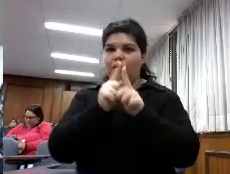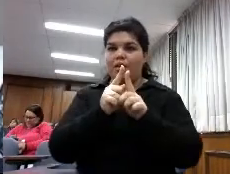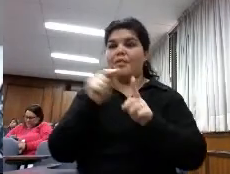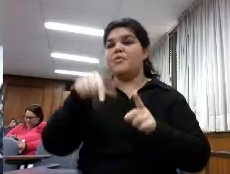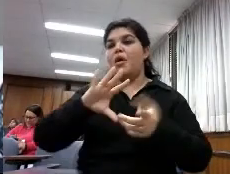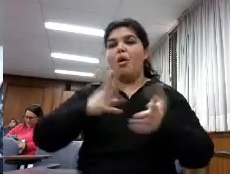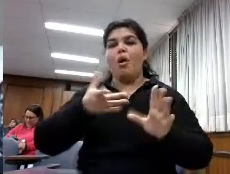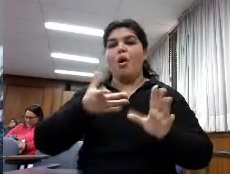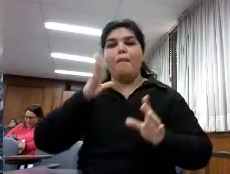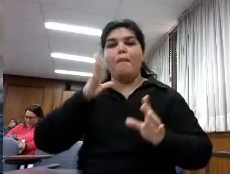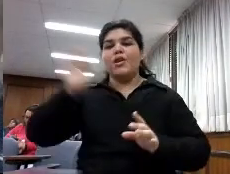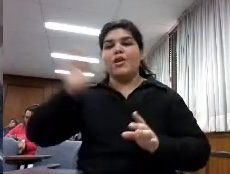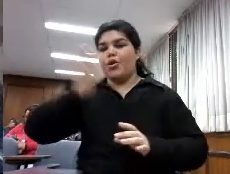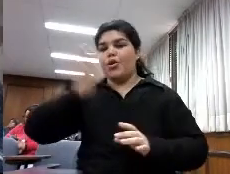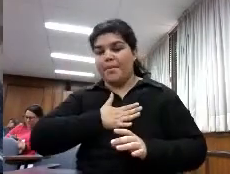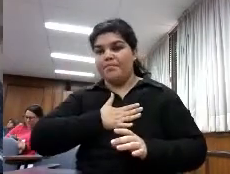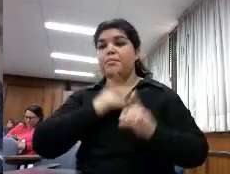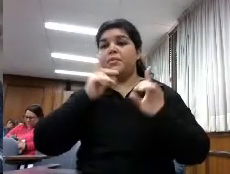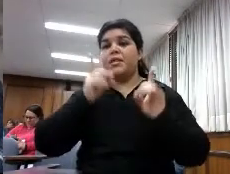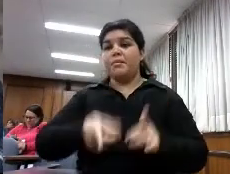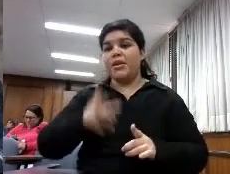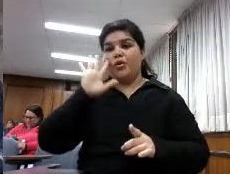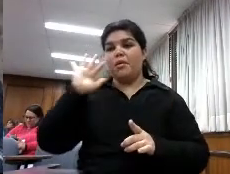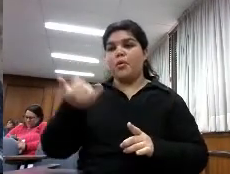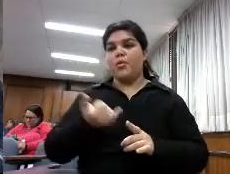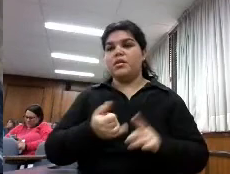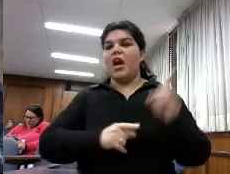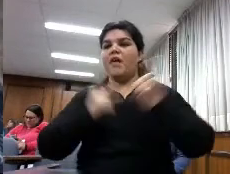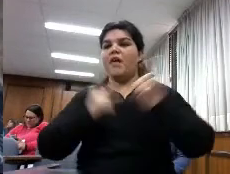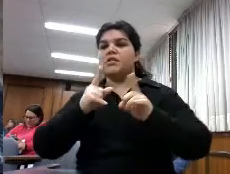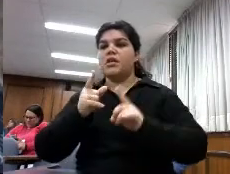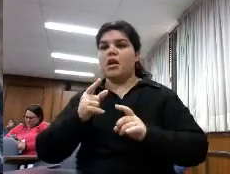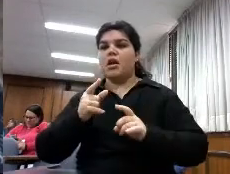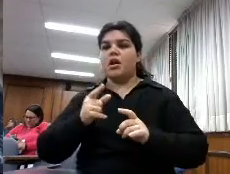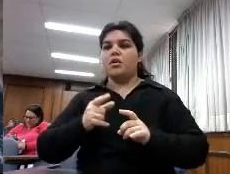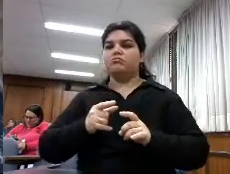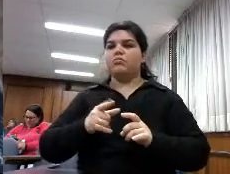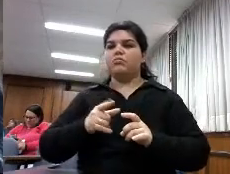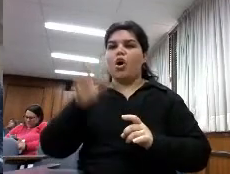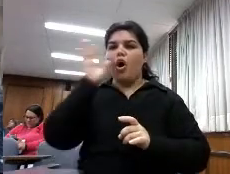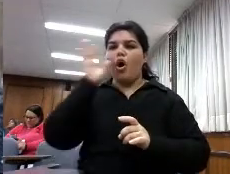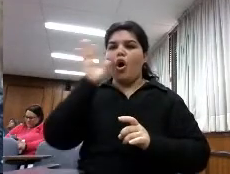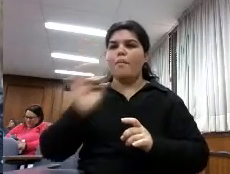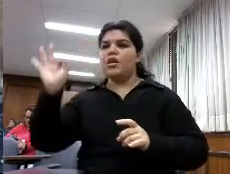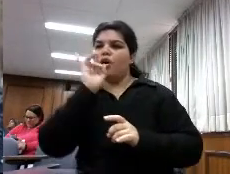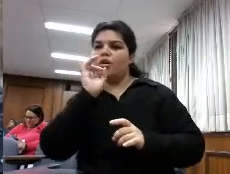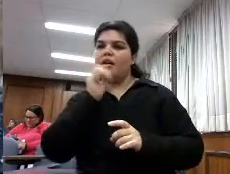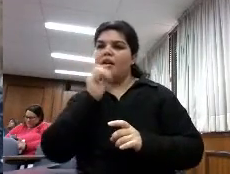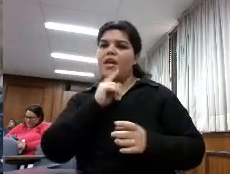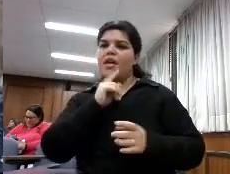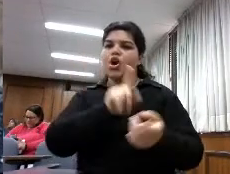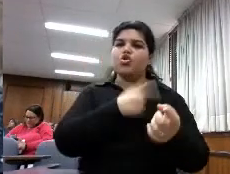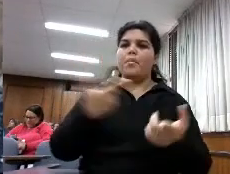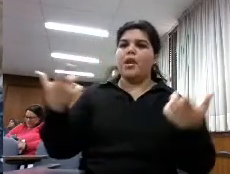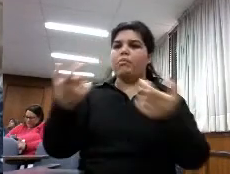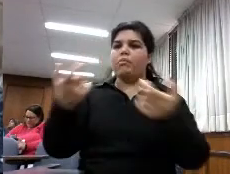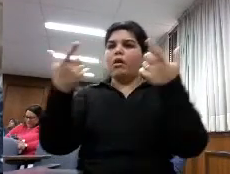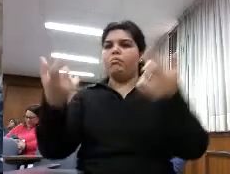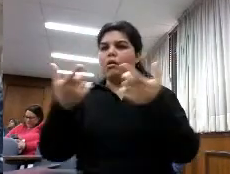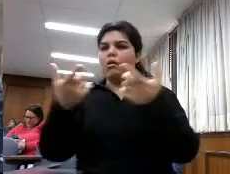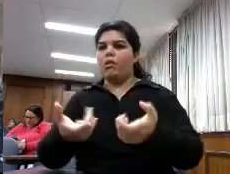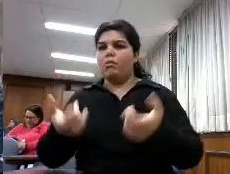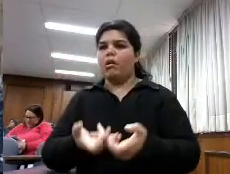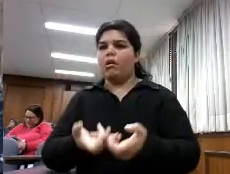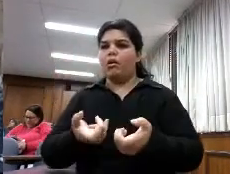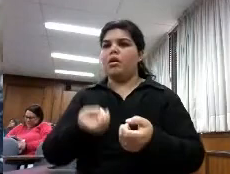pero vemos que hay contradicciones entre lo que opinan y las tendencias tendencias por ejemplo de cuando tienes que utilizar varios libros